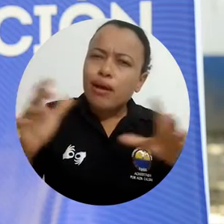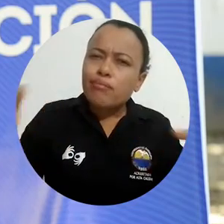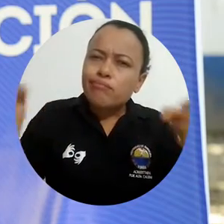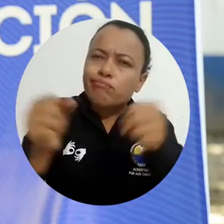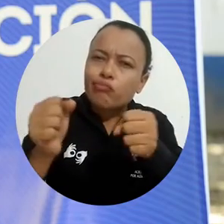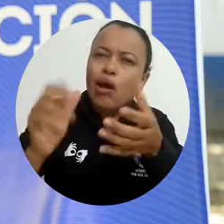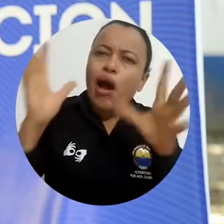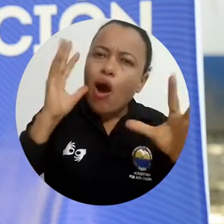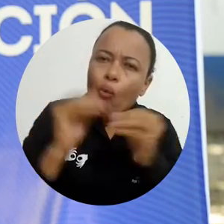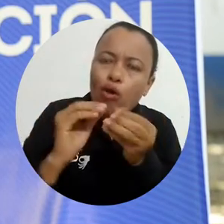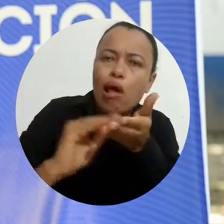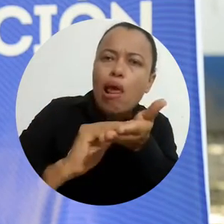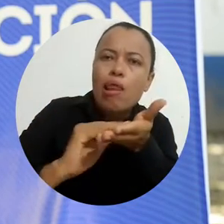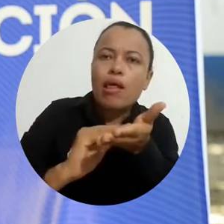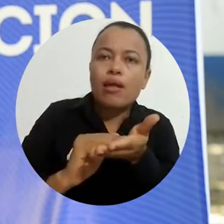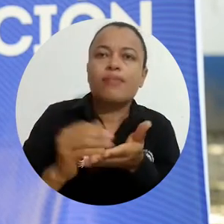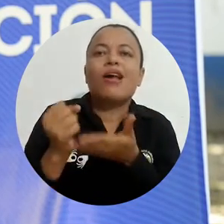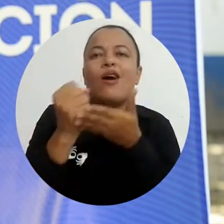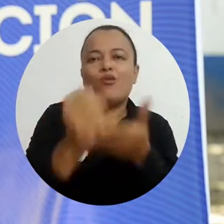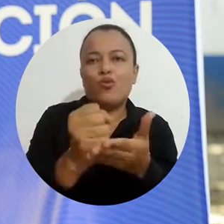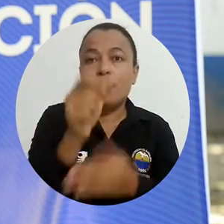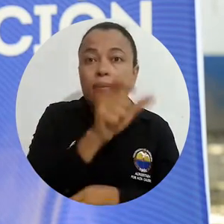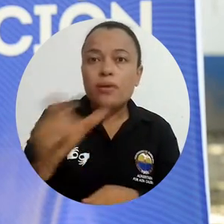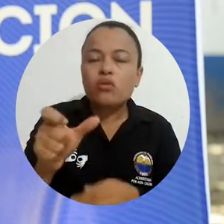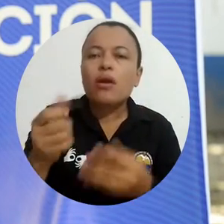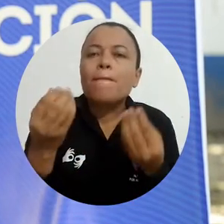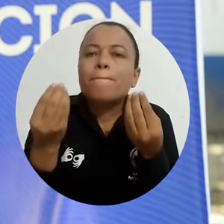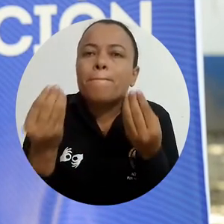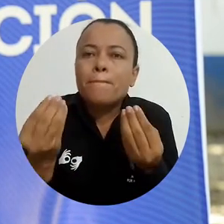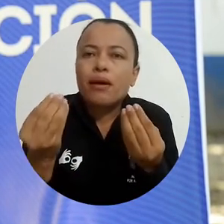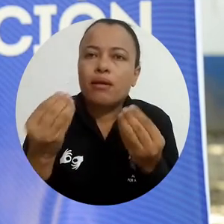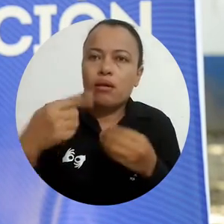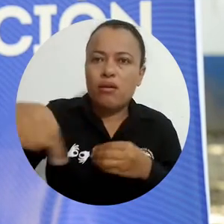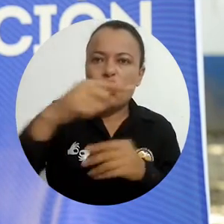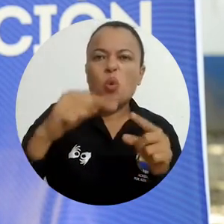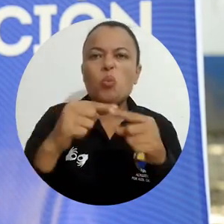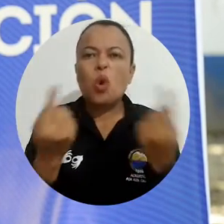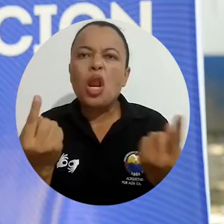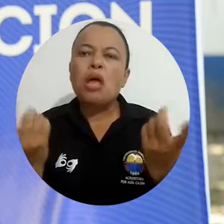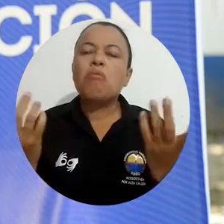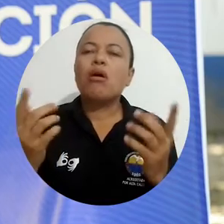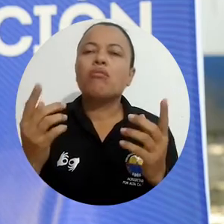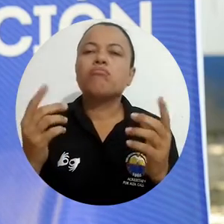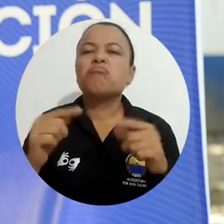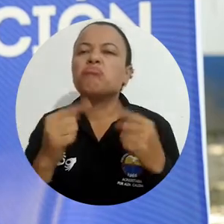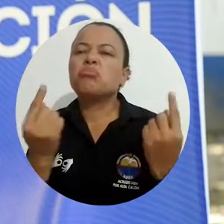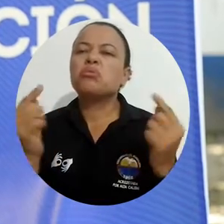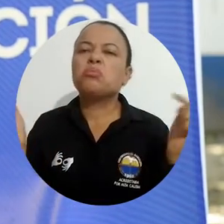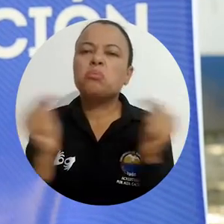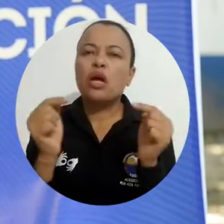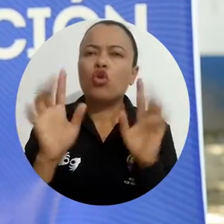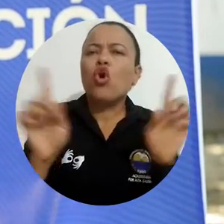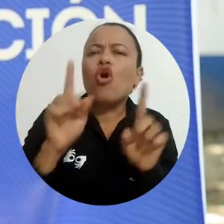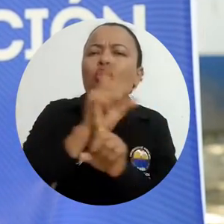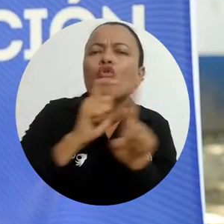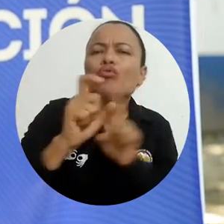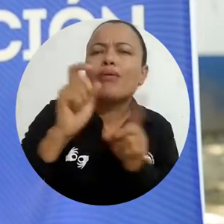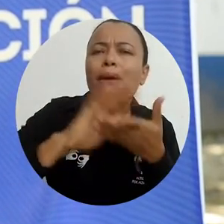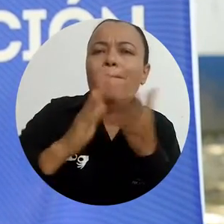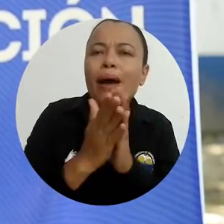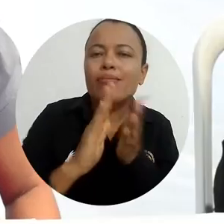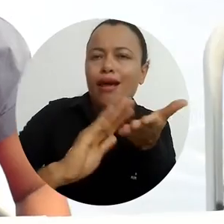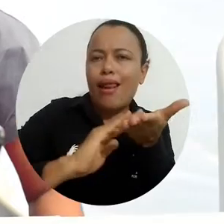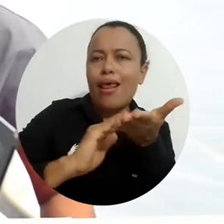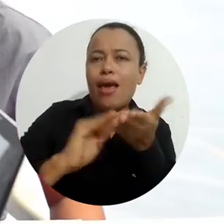Yo creo que esta conciliación beneficia a las personas debido a que enseña a solucionar los problemas de una manera diferente, a crear una cultura de